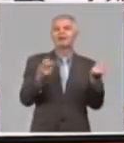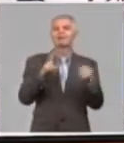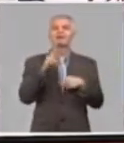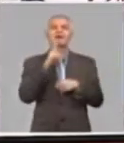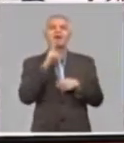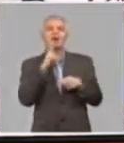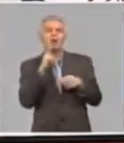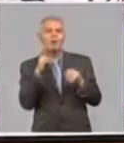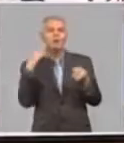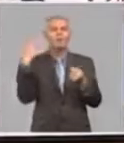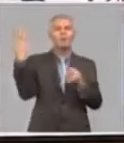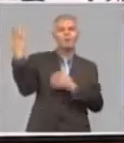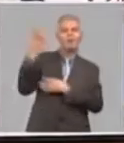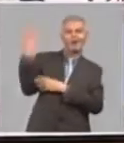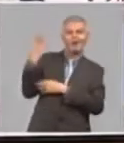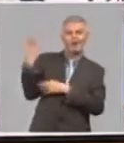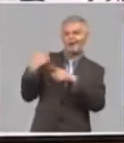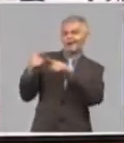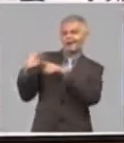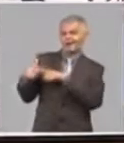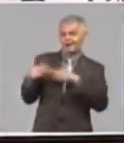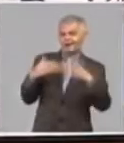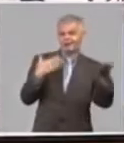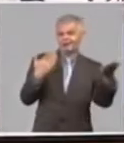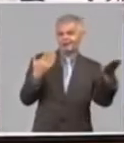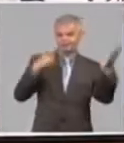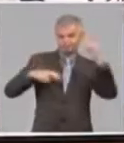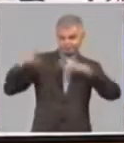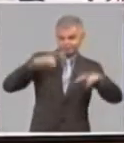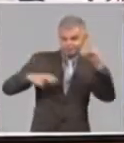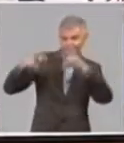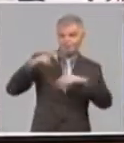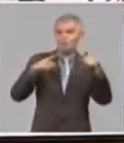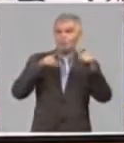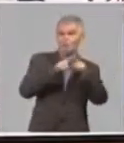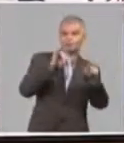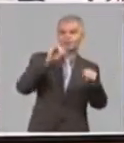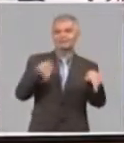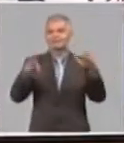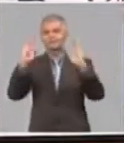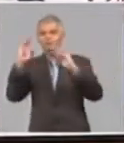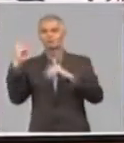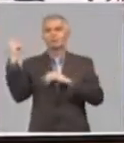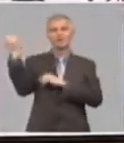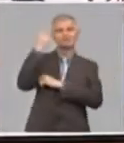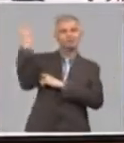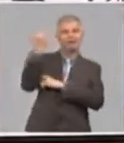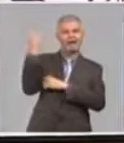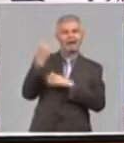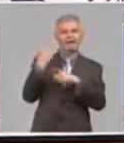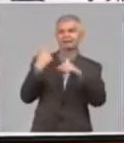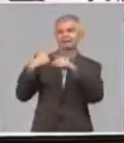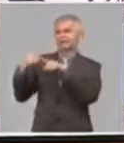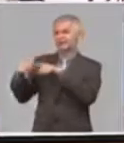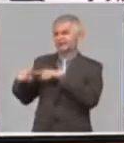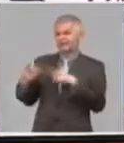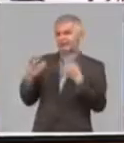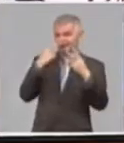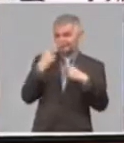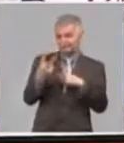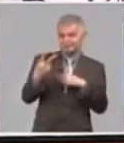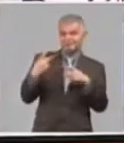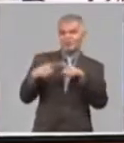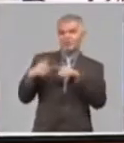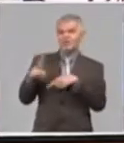y que de conjunto con el trabajo del Instituto Nacional de Recursos Hidráulicos, en una colaboración muy estrecha y otros